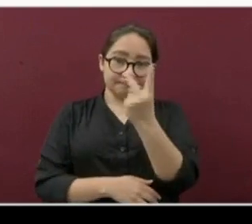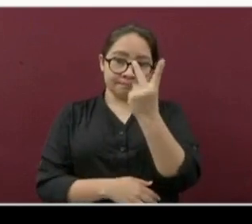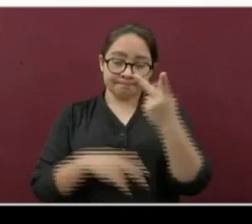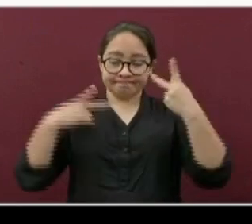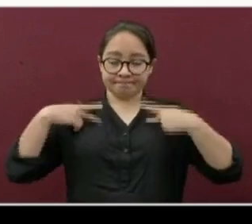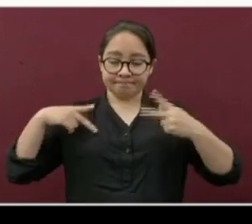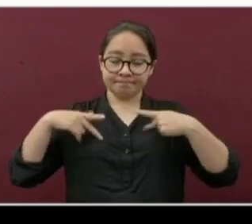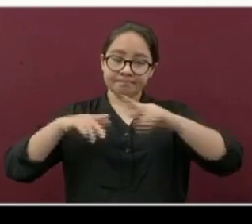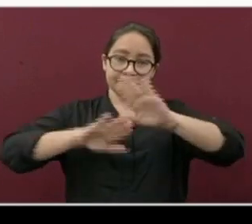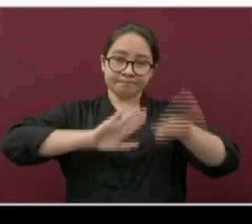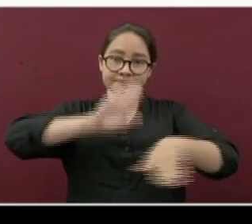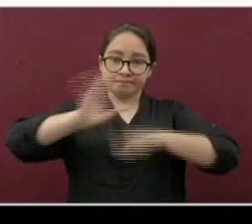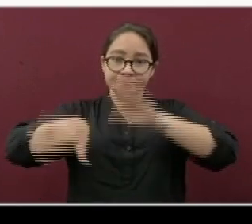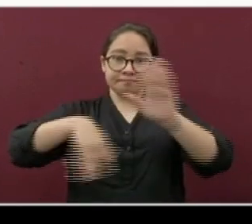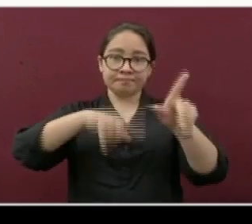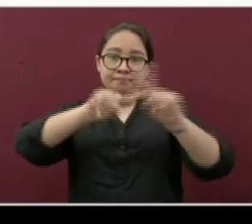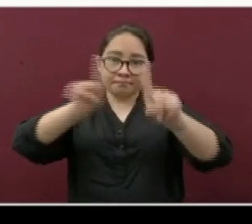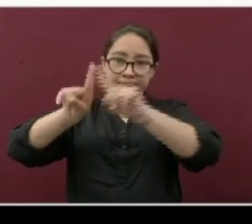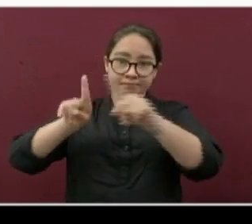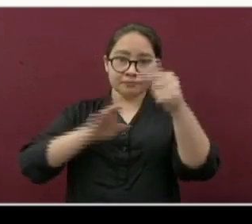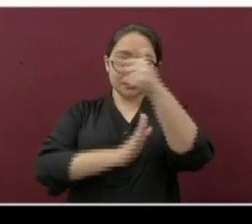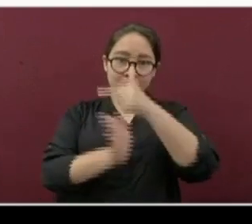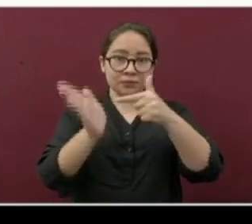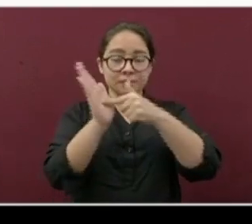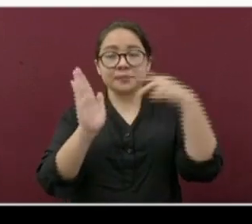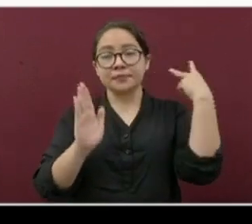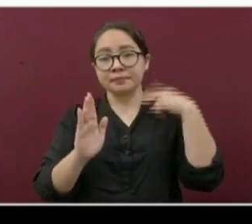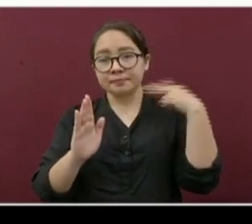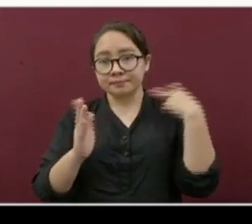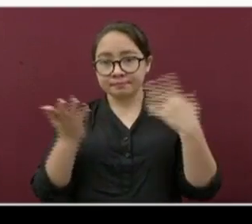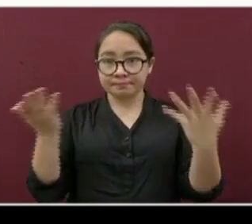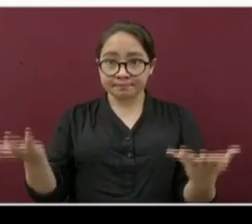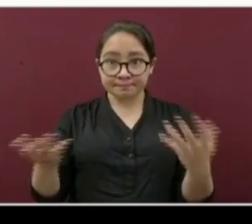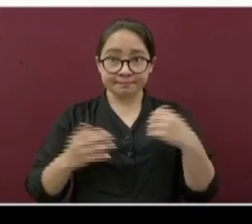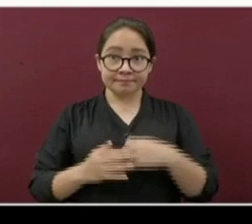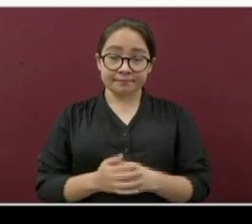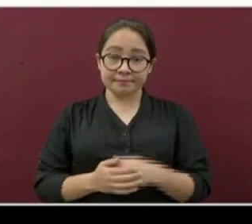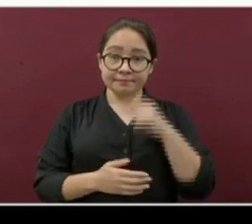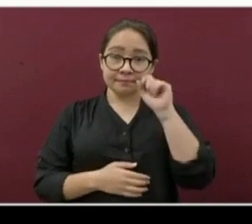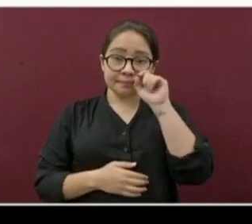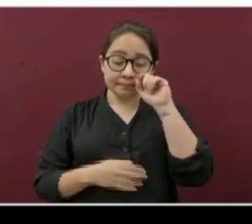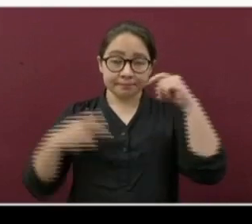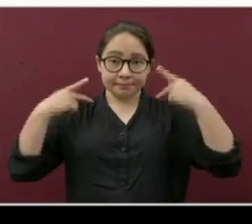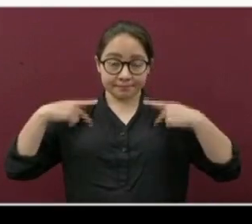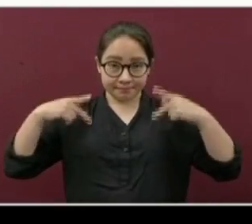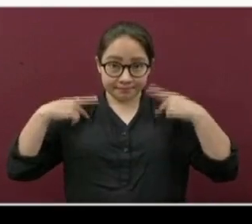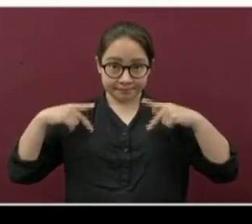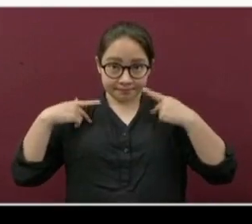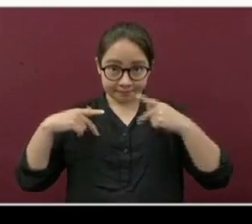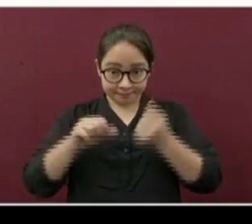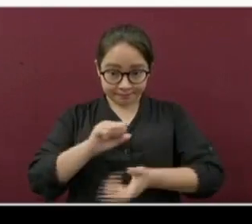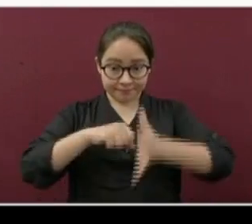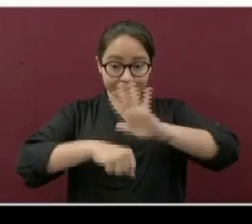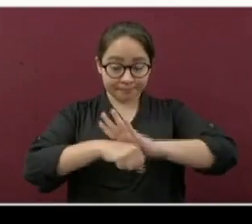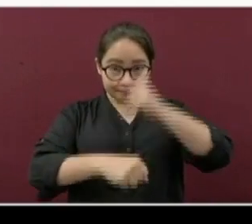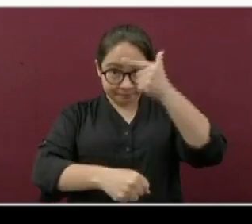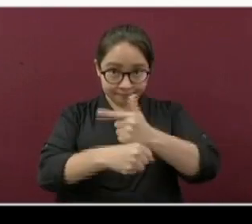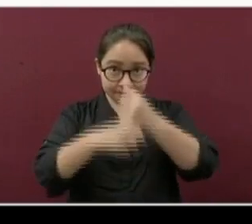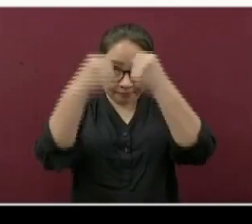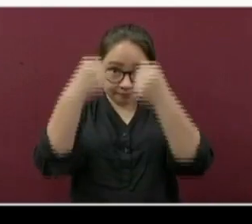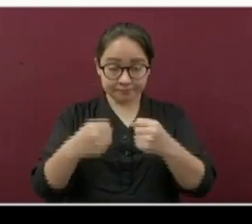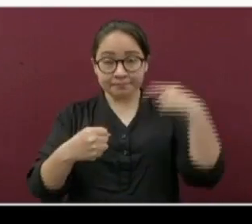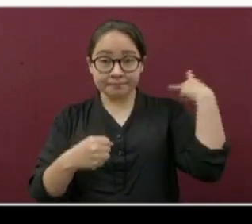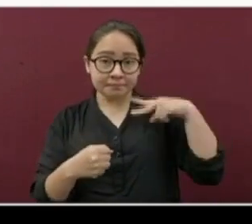fallecido en diferentes municipios de la entidad. Por lo que respecta a los pacientes con resultado positivo a SARS-CoV-2